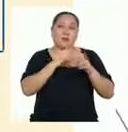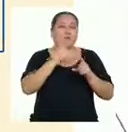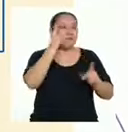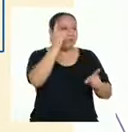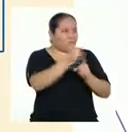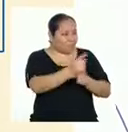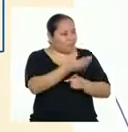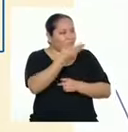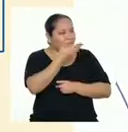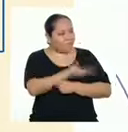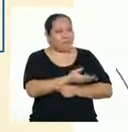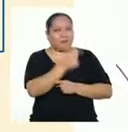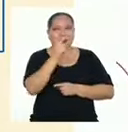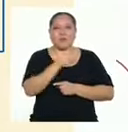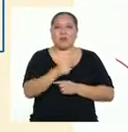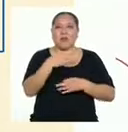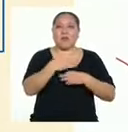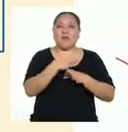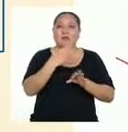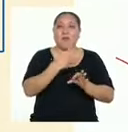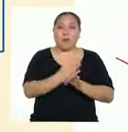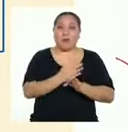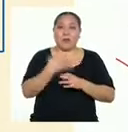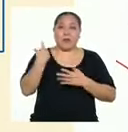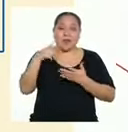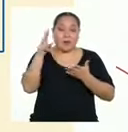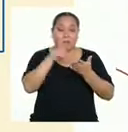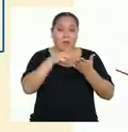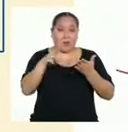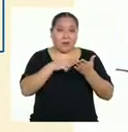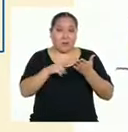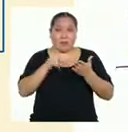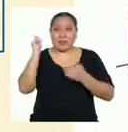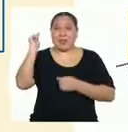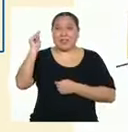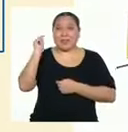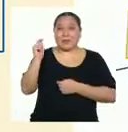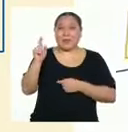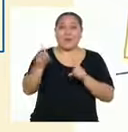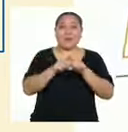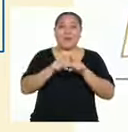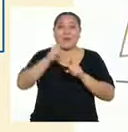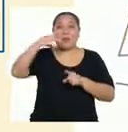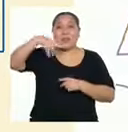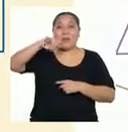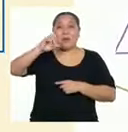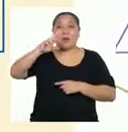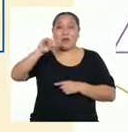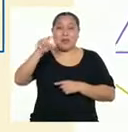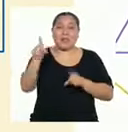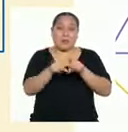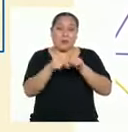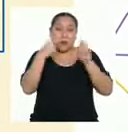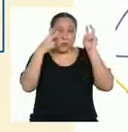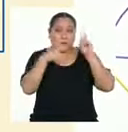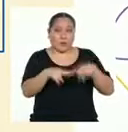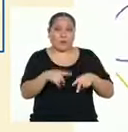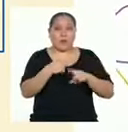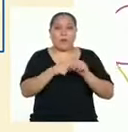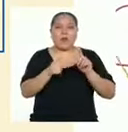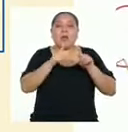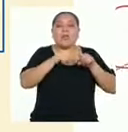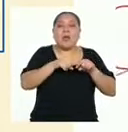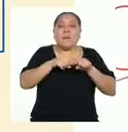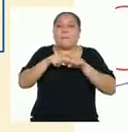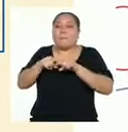Efectivamente. Es un criterio que ya revisamos con nuestro testimonio y nuestro mural. Sin embargo, de acuerdo a cada